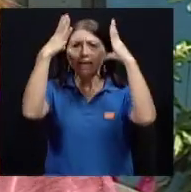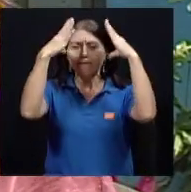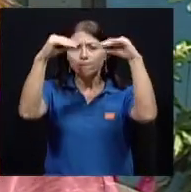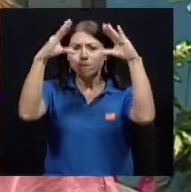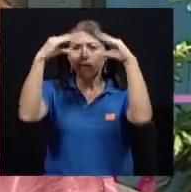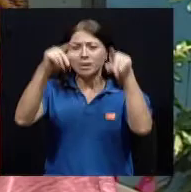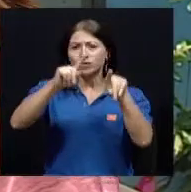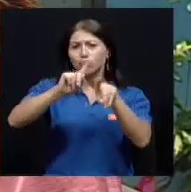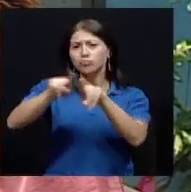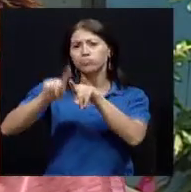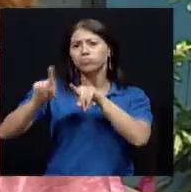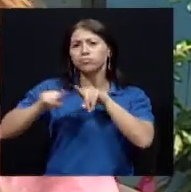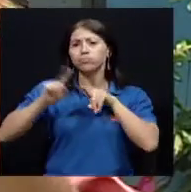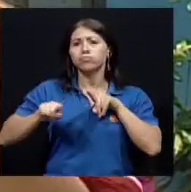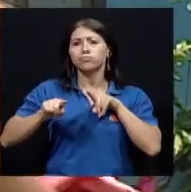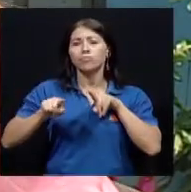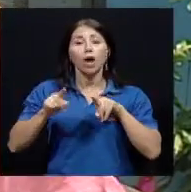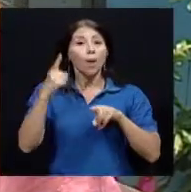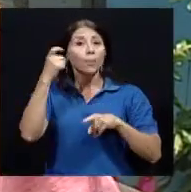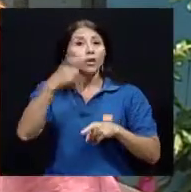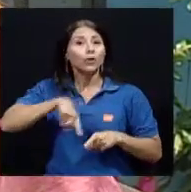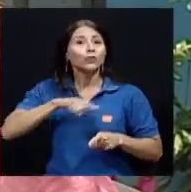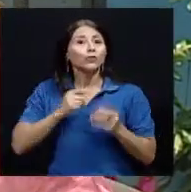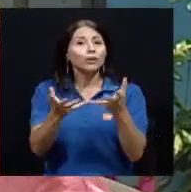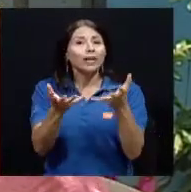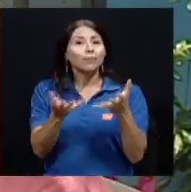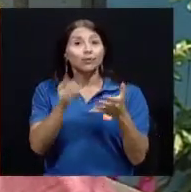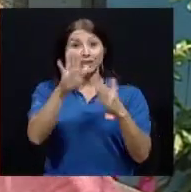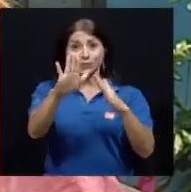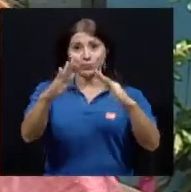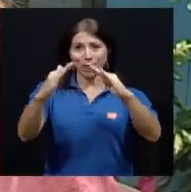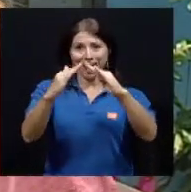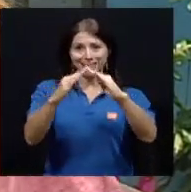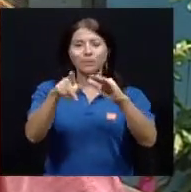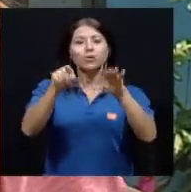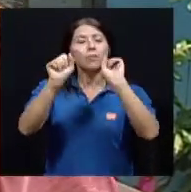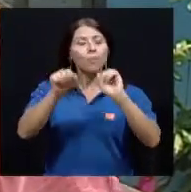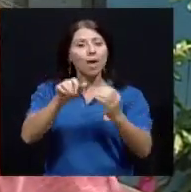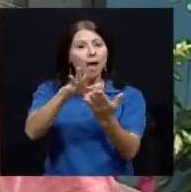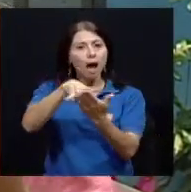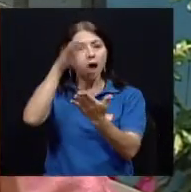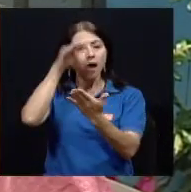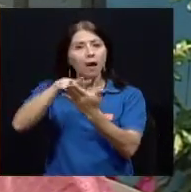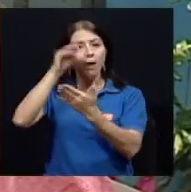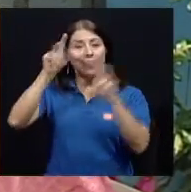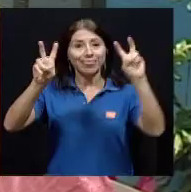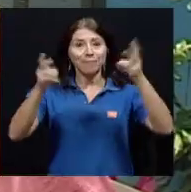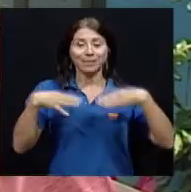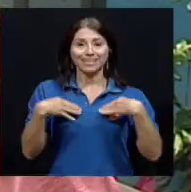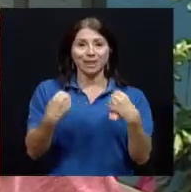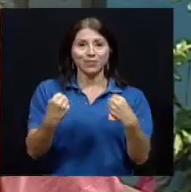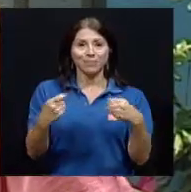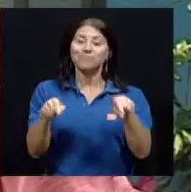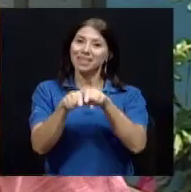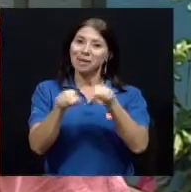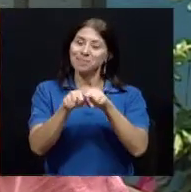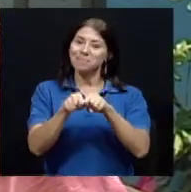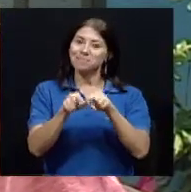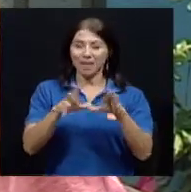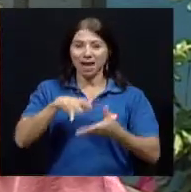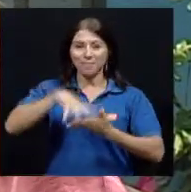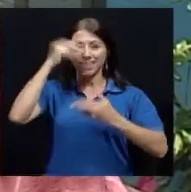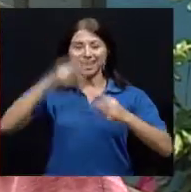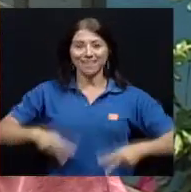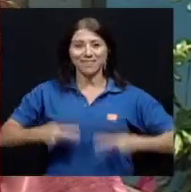definitivamente lo que queremos es que usted allá en casita pueda, por supuesto, aprender más de estos temas de salud y de esta manera aprender